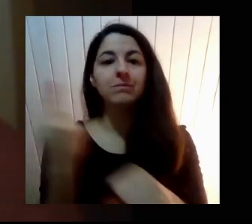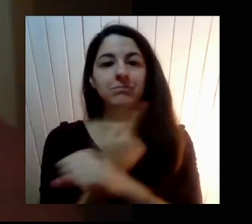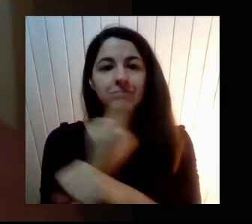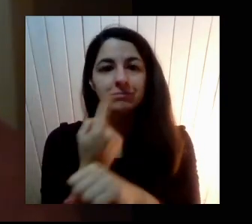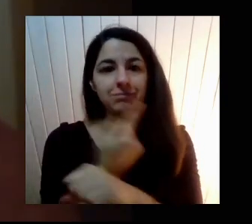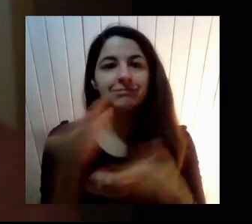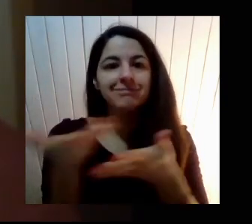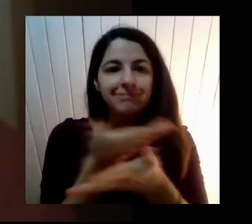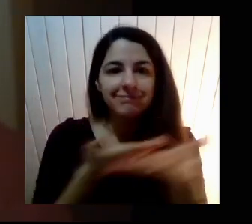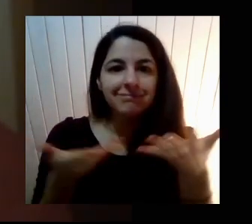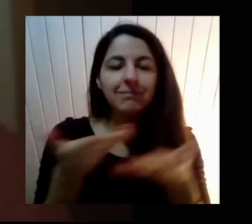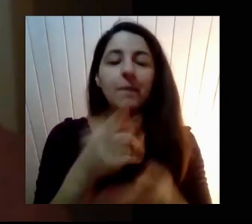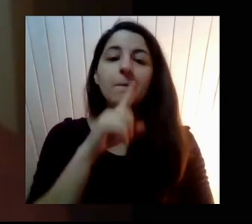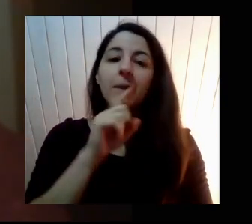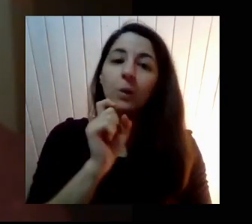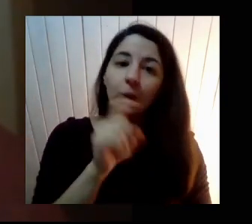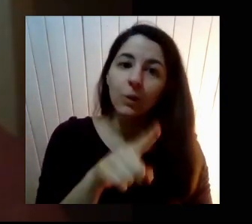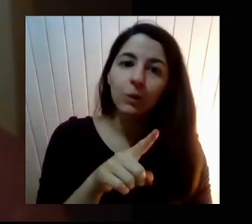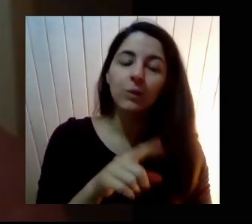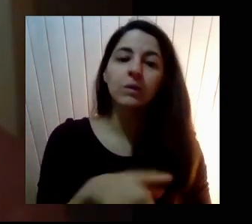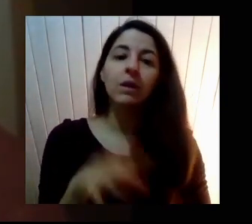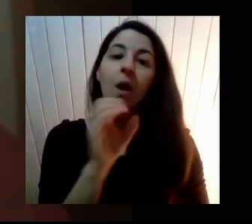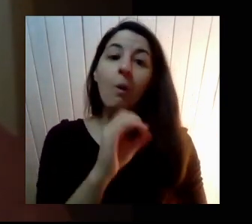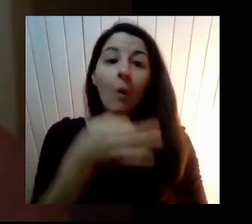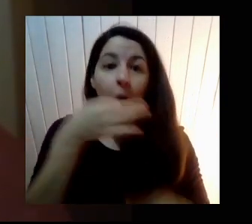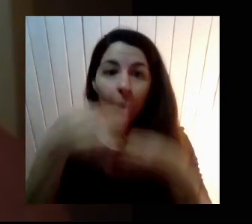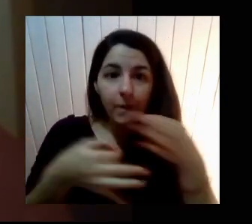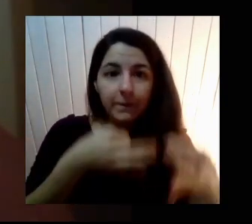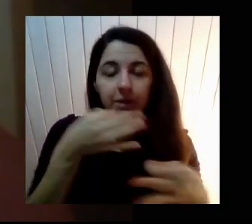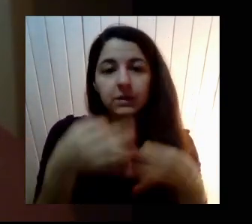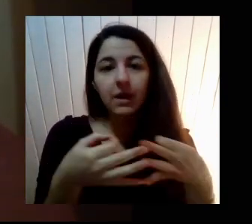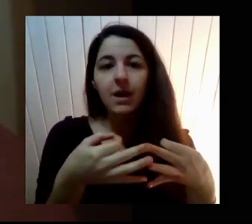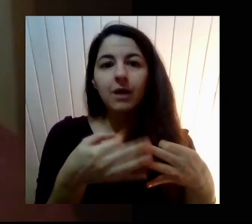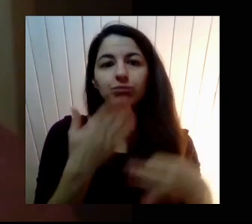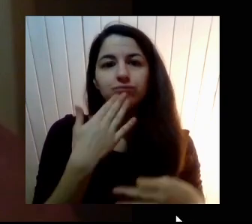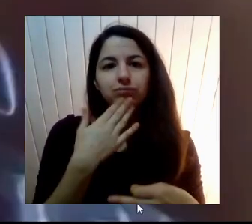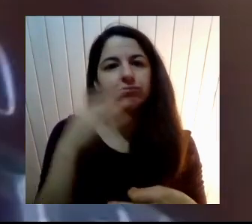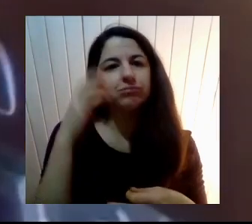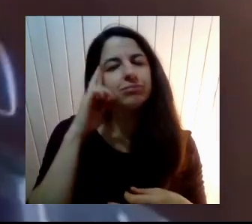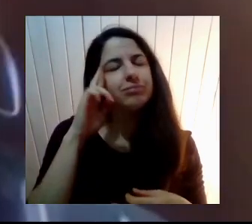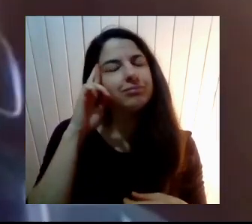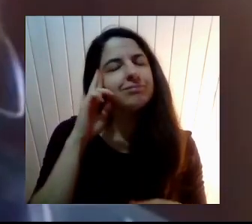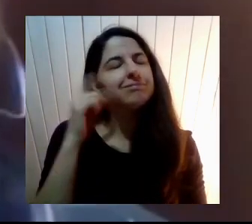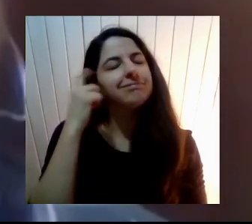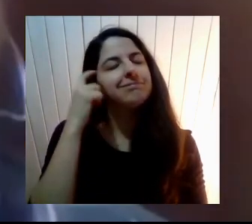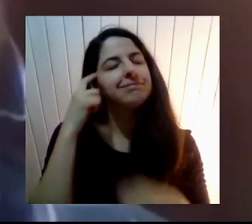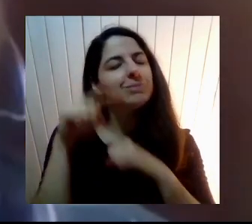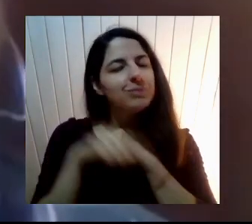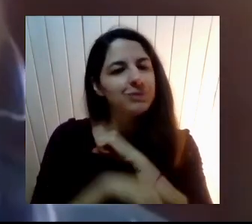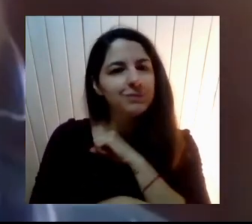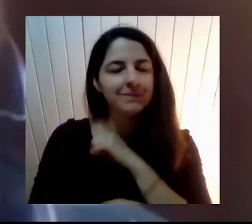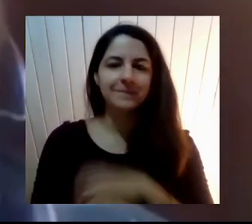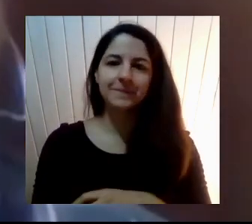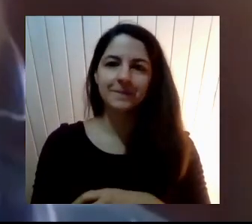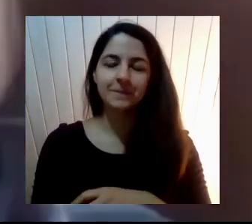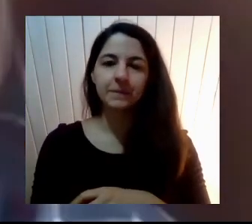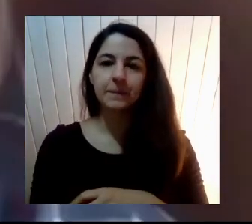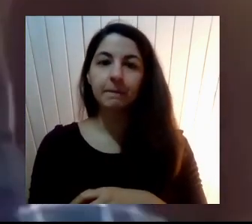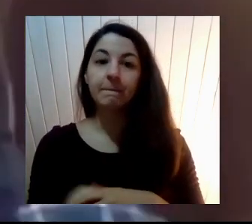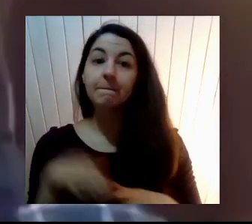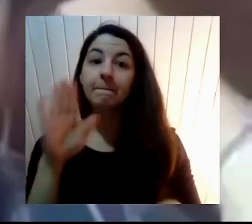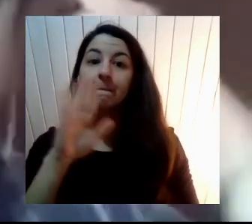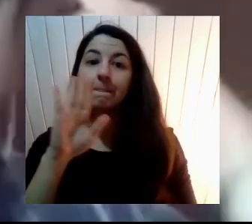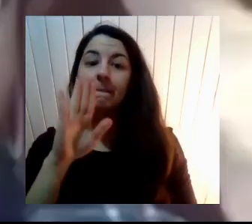preguntas Con comentarios, cierto Y también reflexiones Marcela Sí Disculpa, antes de Antes de que